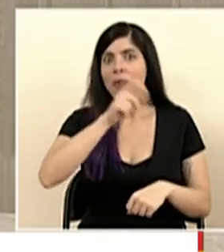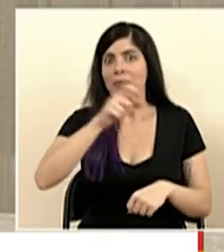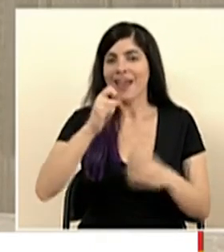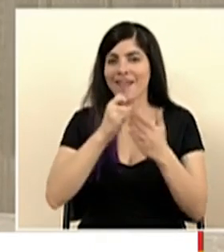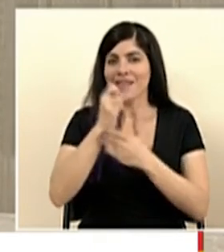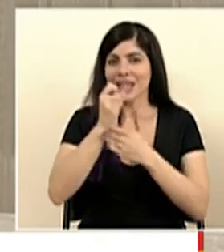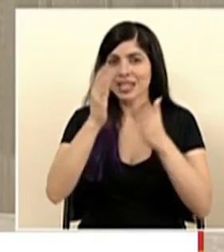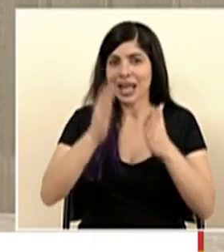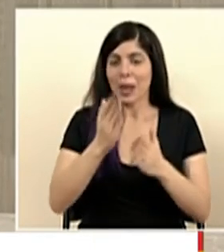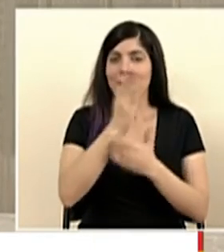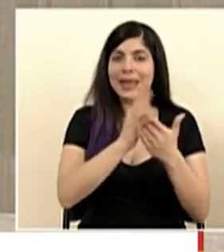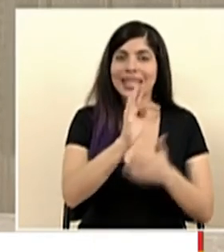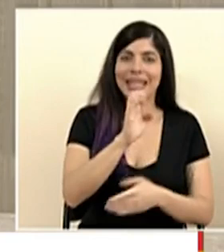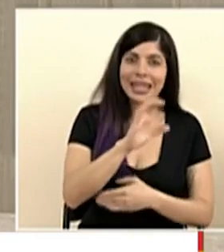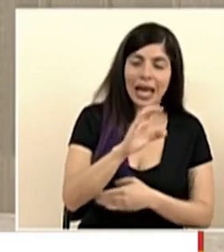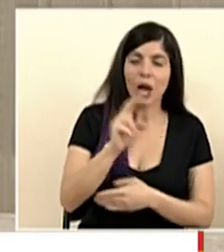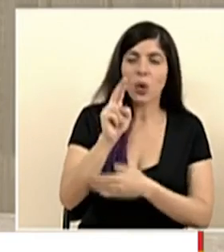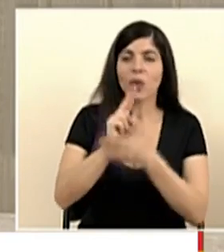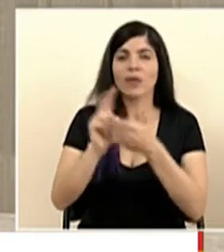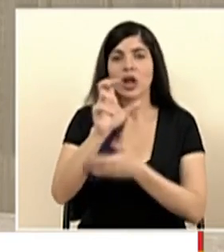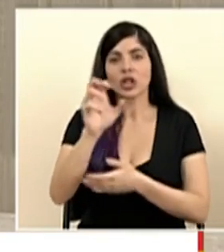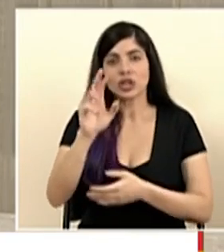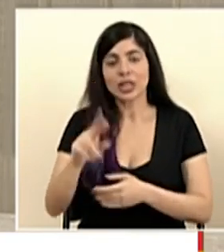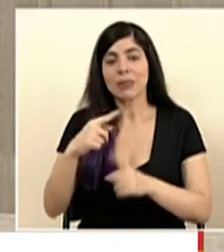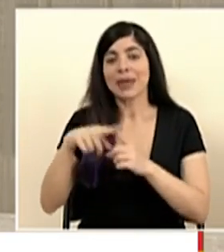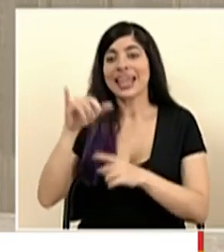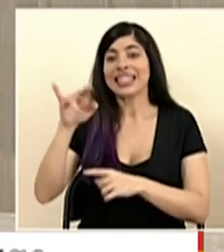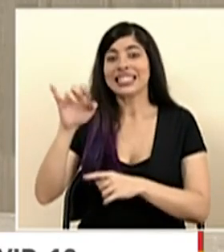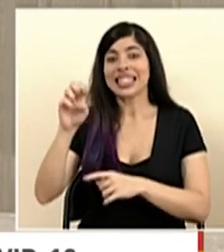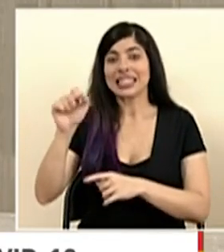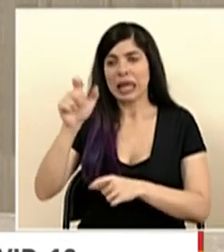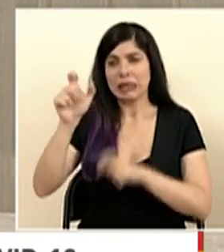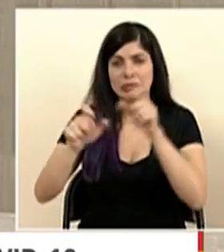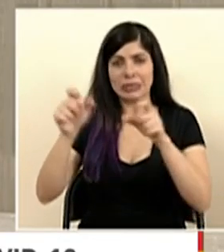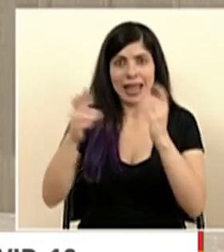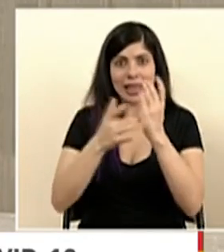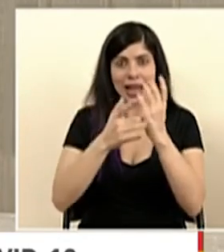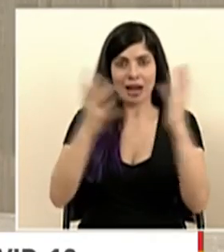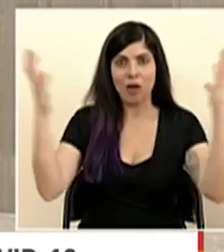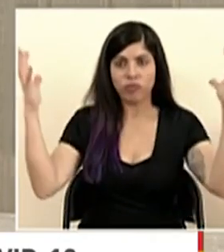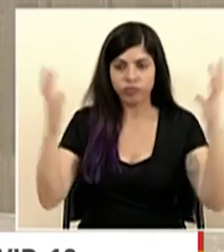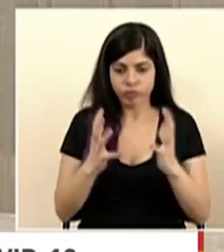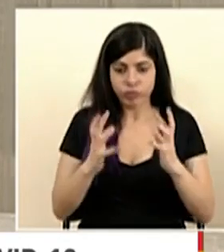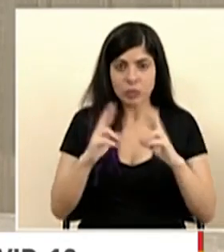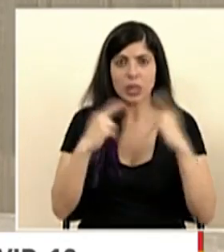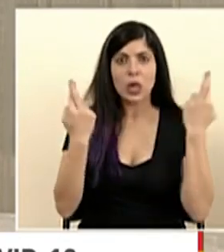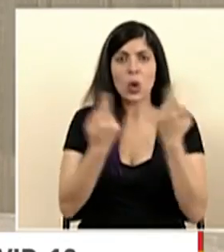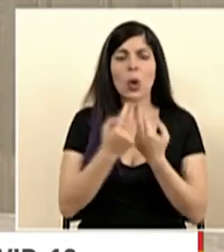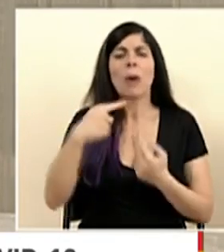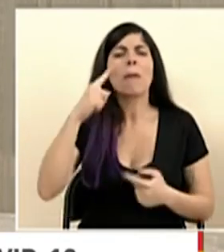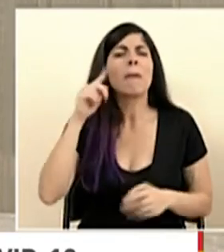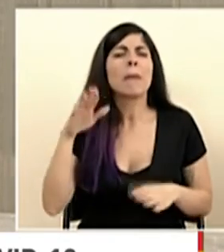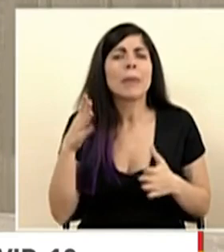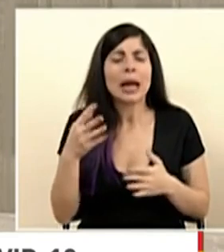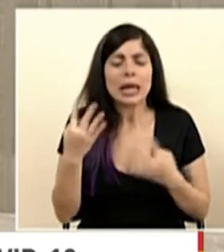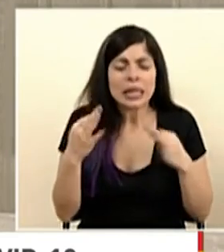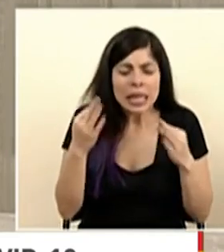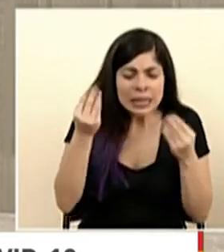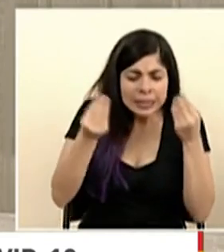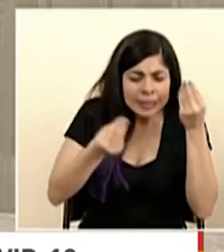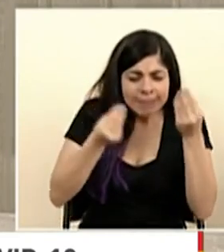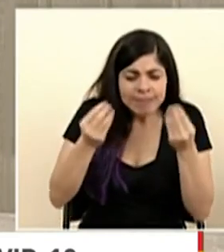Tecnológico de la Universidad de Costa Rica y el INCIENSA, nos hemos reunido para intentar proponer